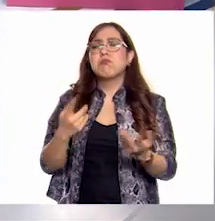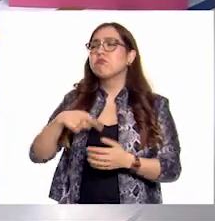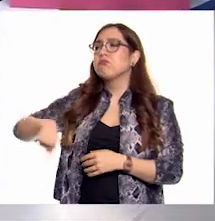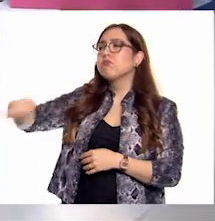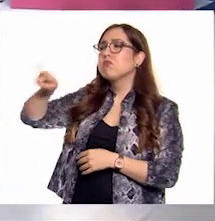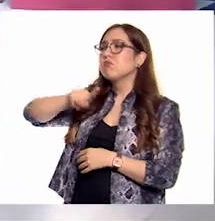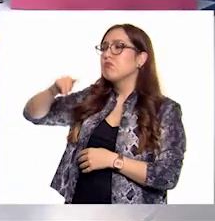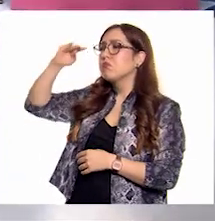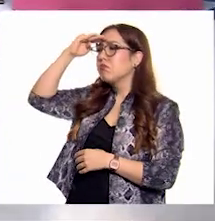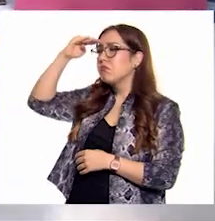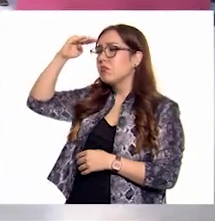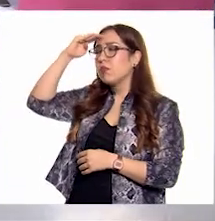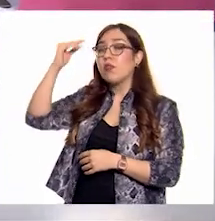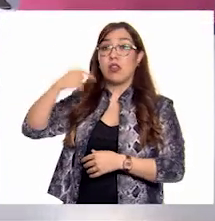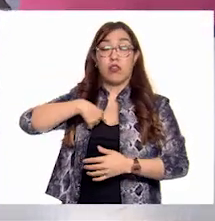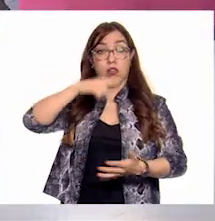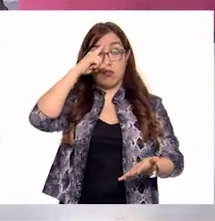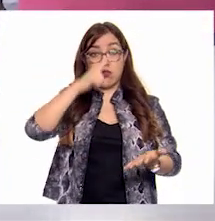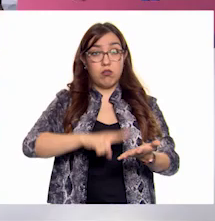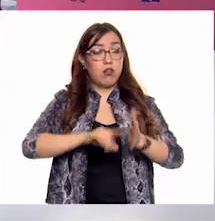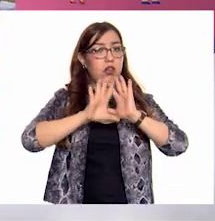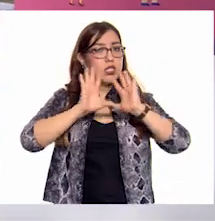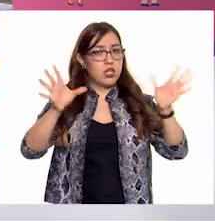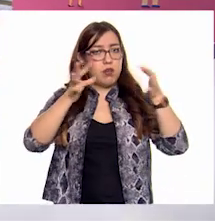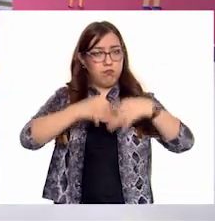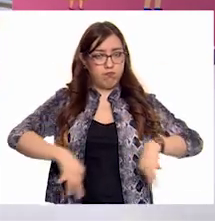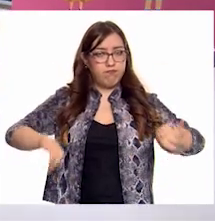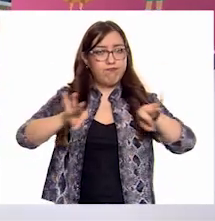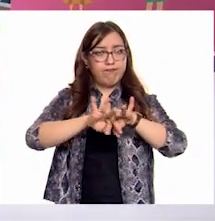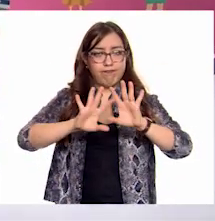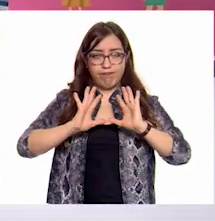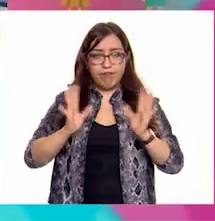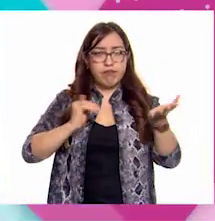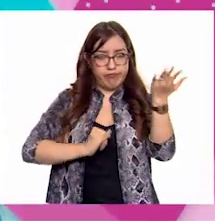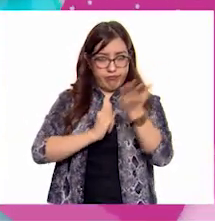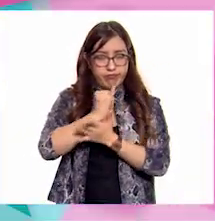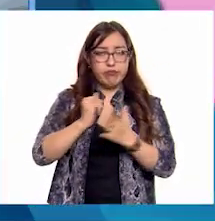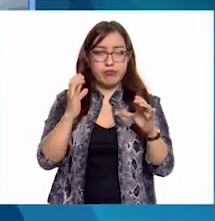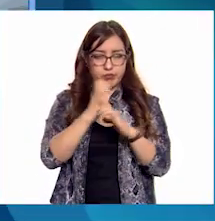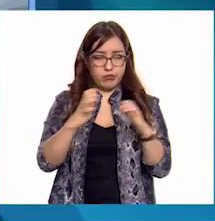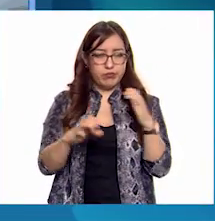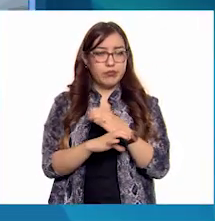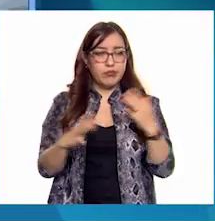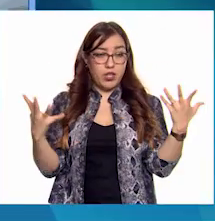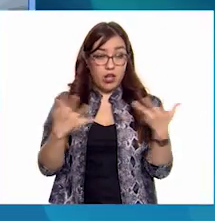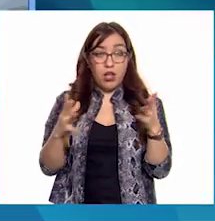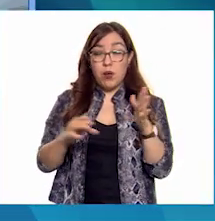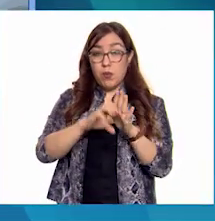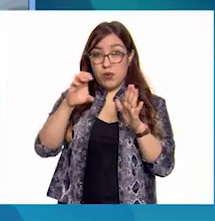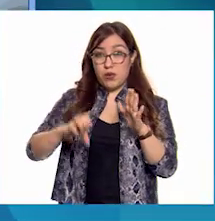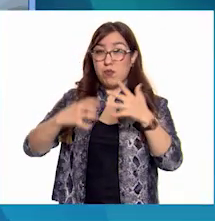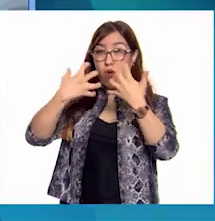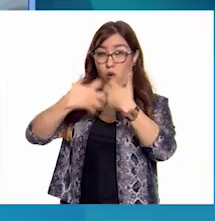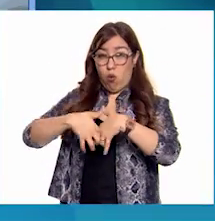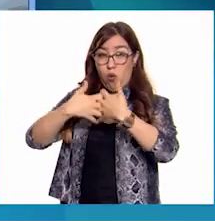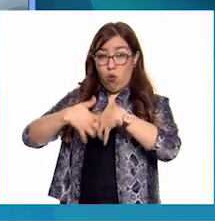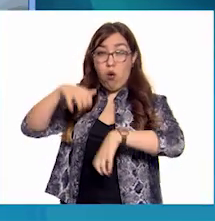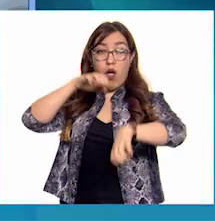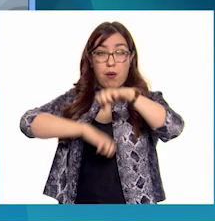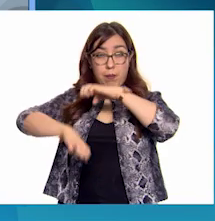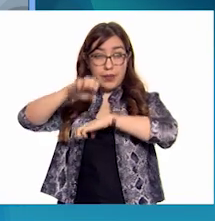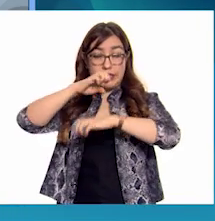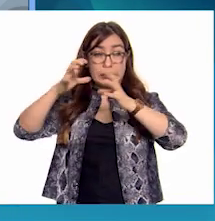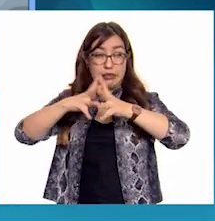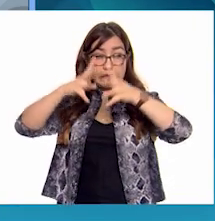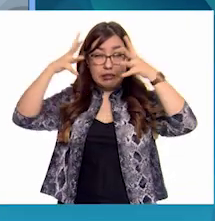creo que es urgente realizar acciones radicales para el cuidado del medio ambiente. Por ejemplo, las grandes empresas que emiten desechos industriales